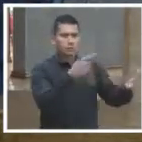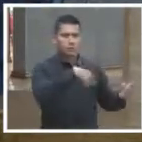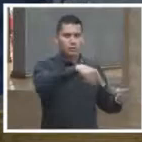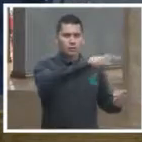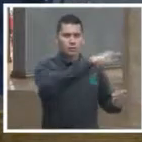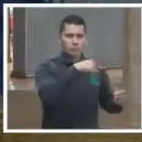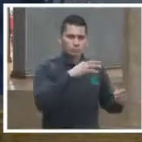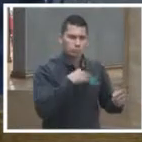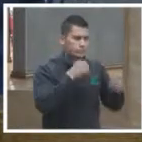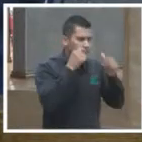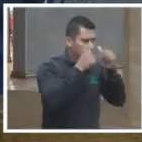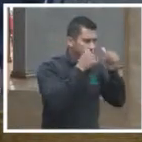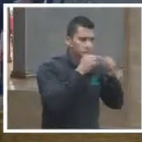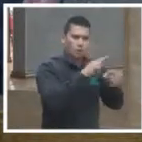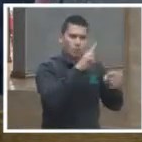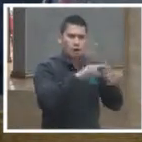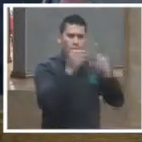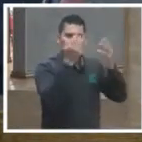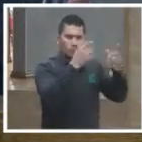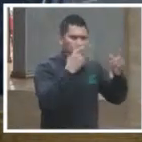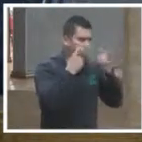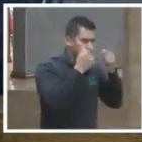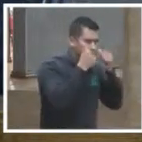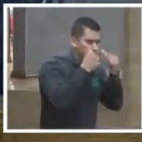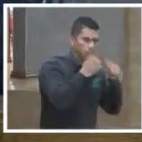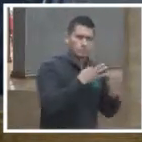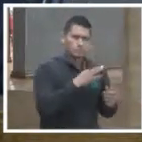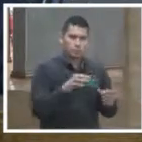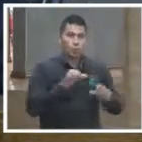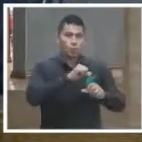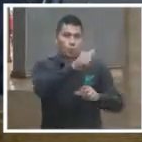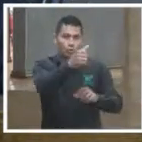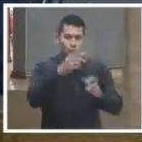políticos, de muchos de esos procesos.